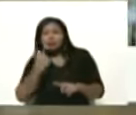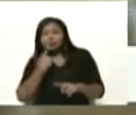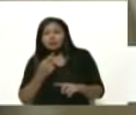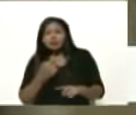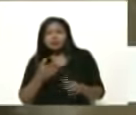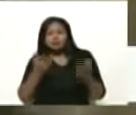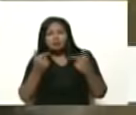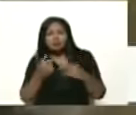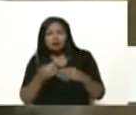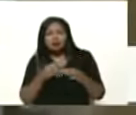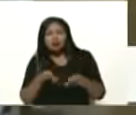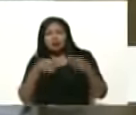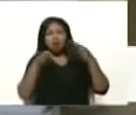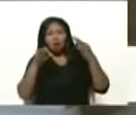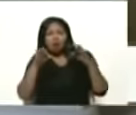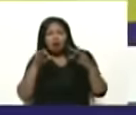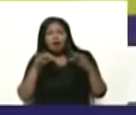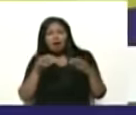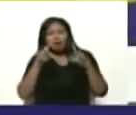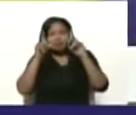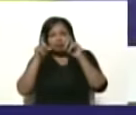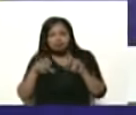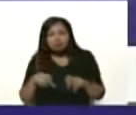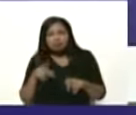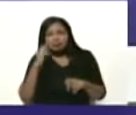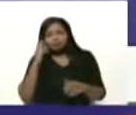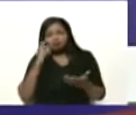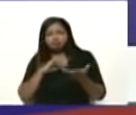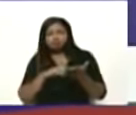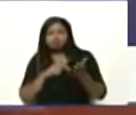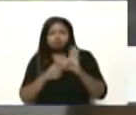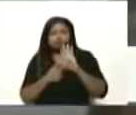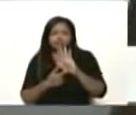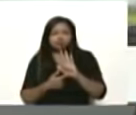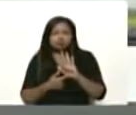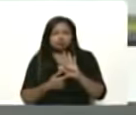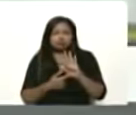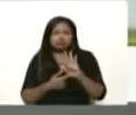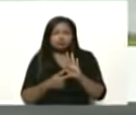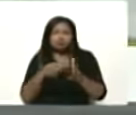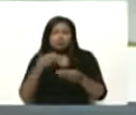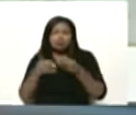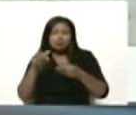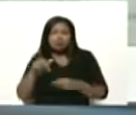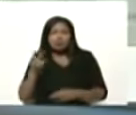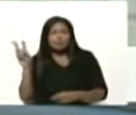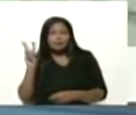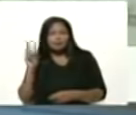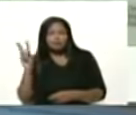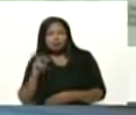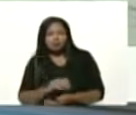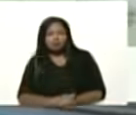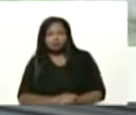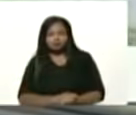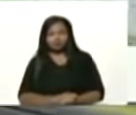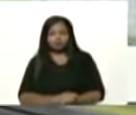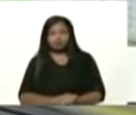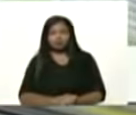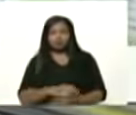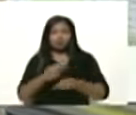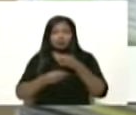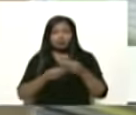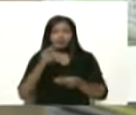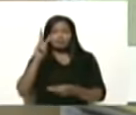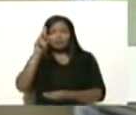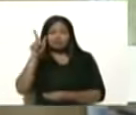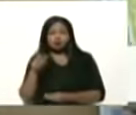a uno, saque la hoja de examen. Bueno, aquí está, presidente, productos hechos en Venezuela, productos hechos por venezolanos y